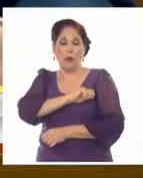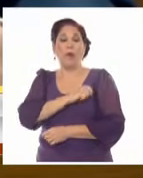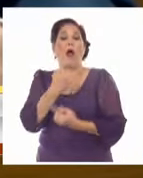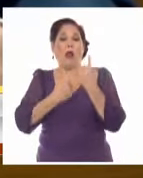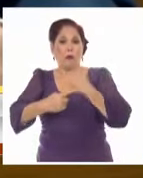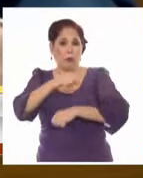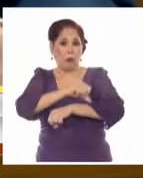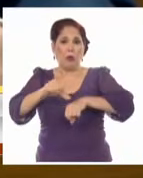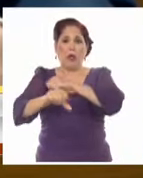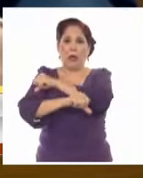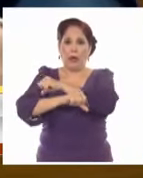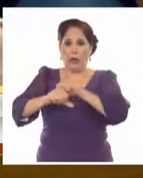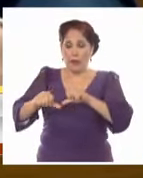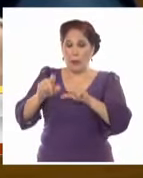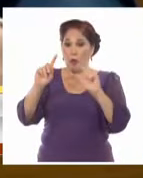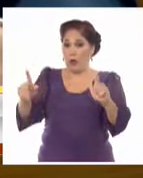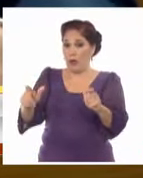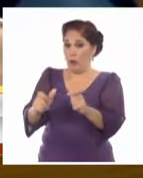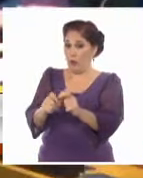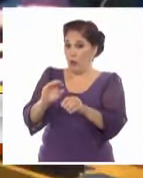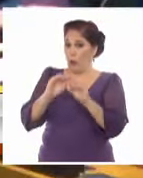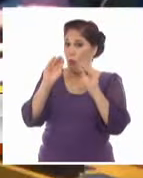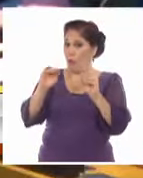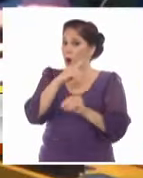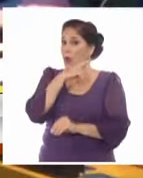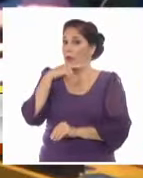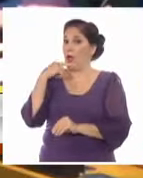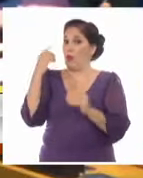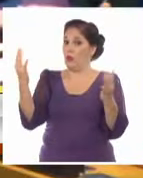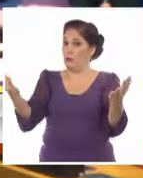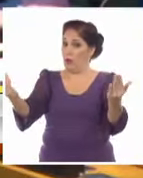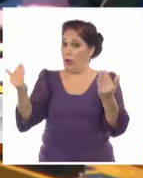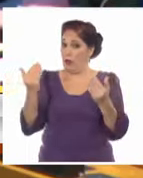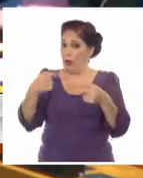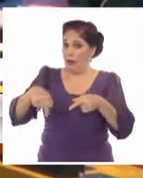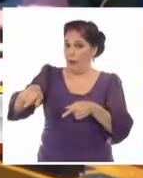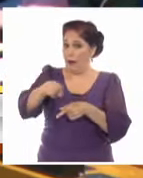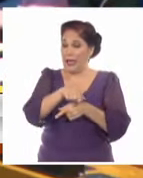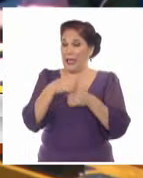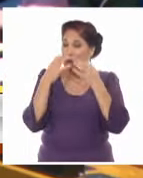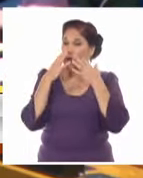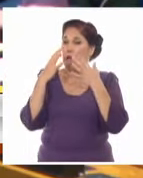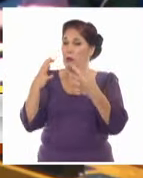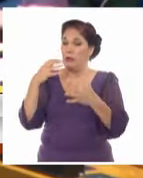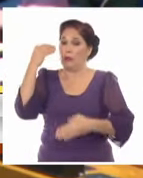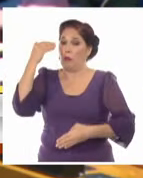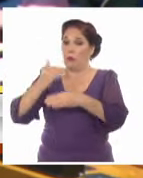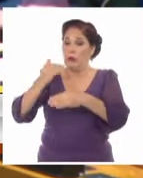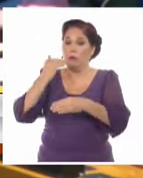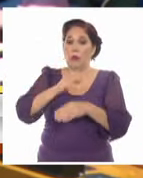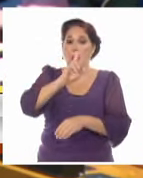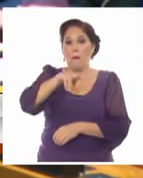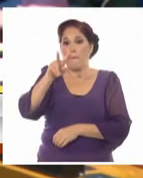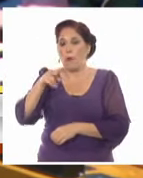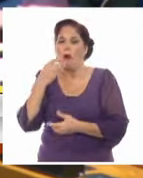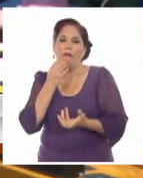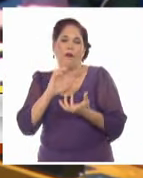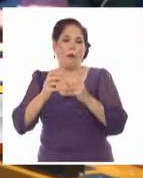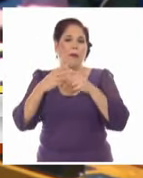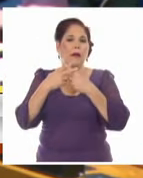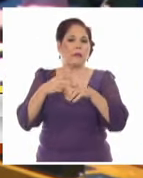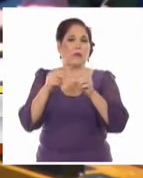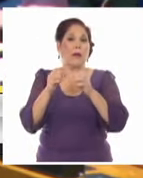heridos. En la reunión convocada por Rusia, Lavrov enfatizó que el factor clave que obstaculiza la búsqueda de formas para resolver